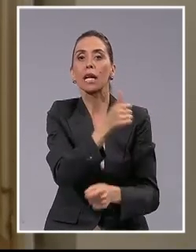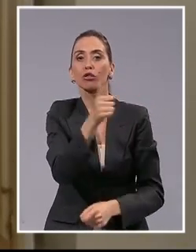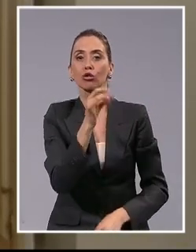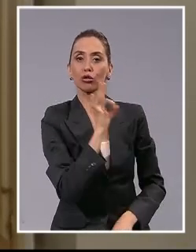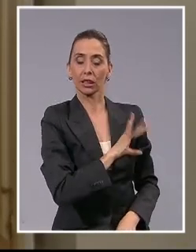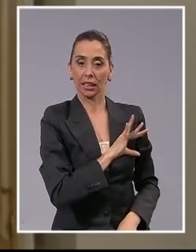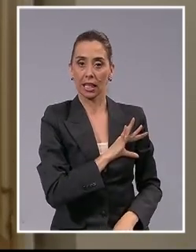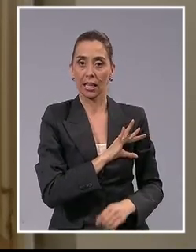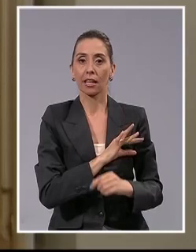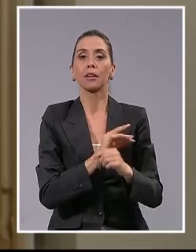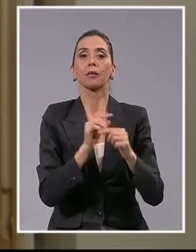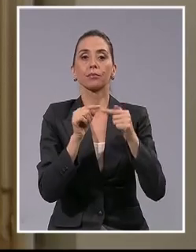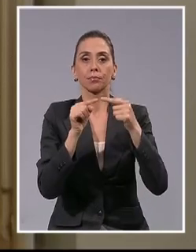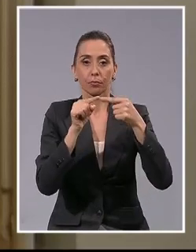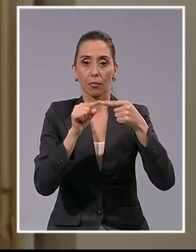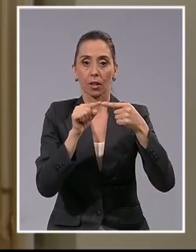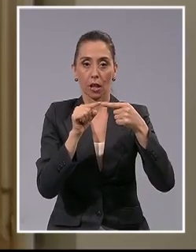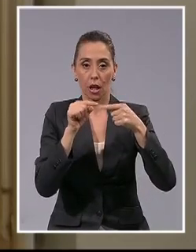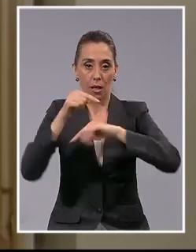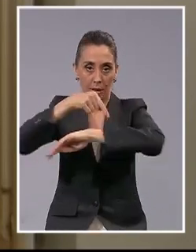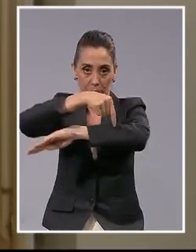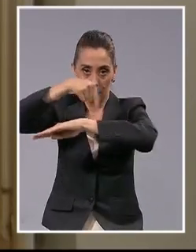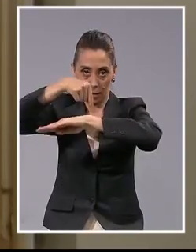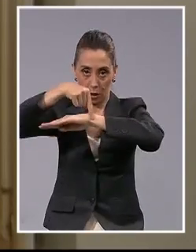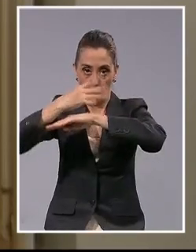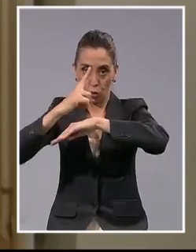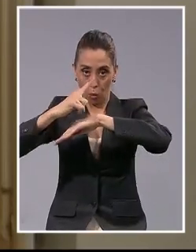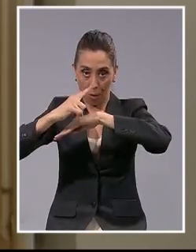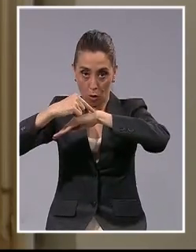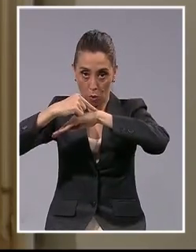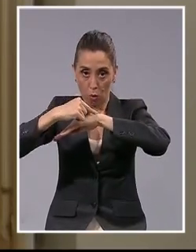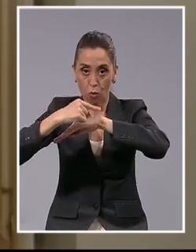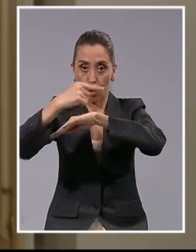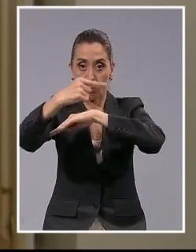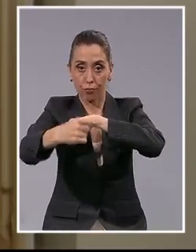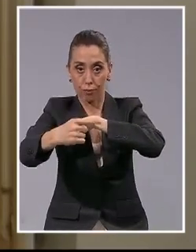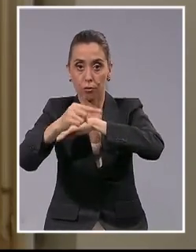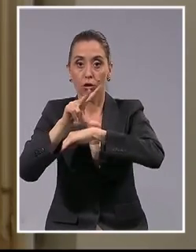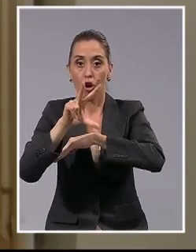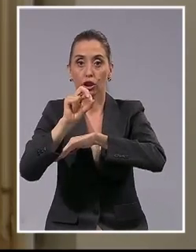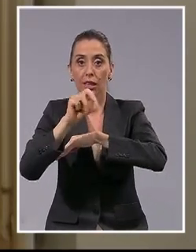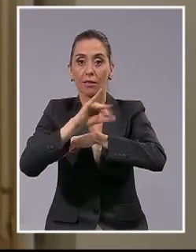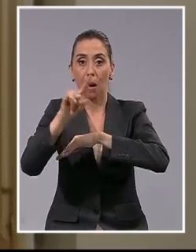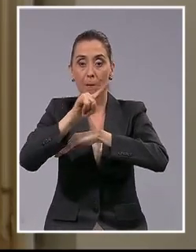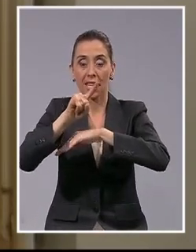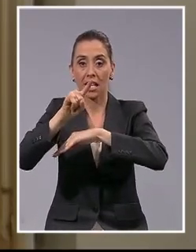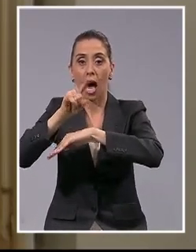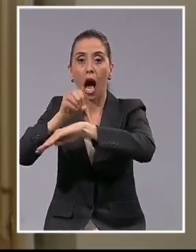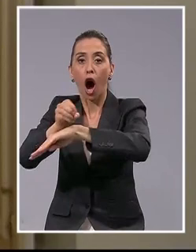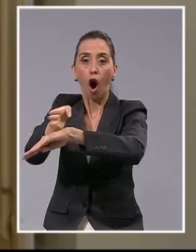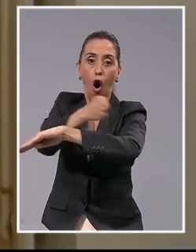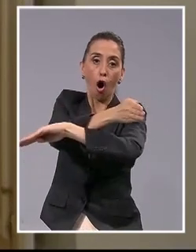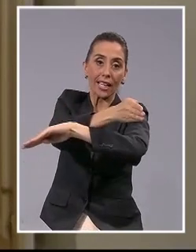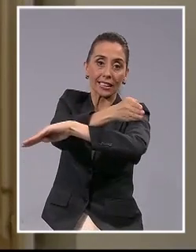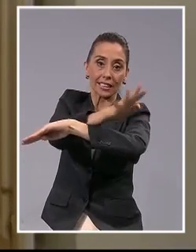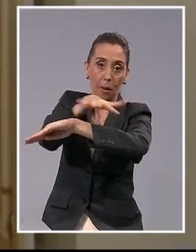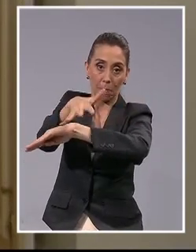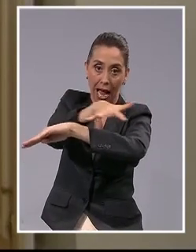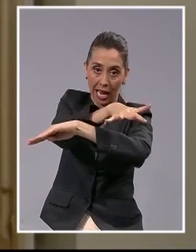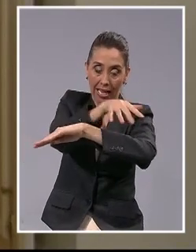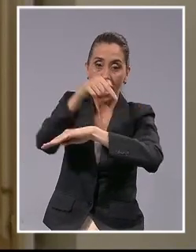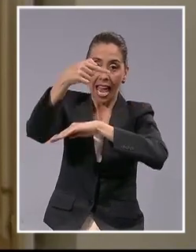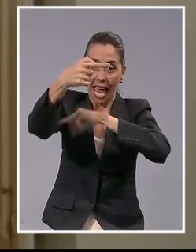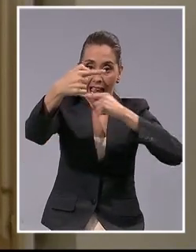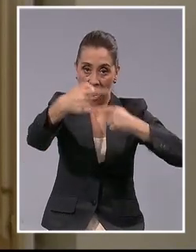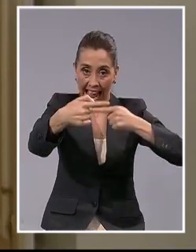paralelo que pasa por el Hito 1 y hasta las 80 millas hacia el oeste en el mar. Y a partir